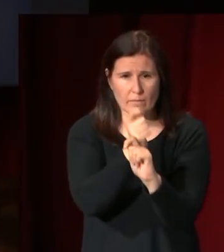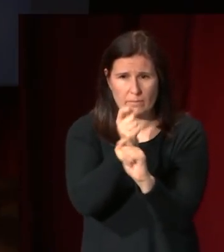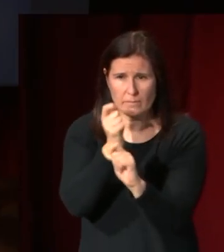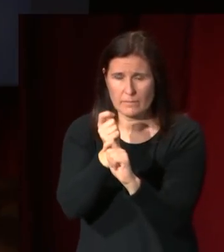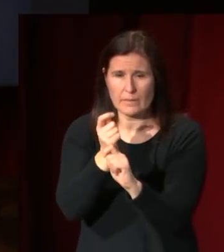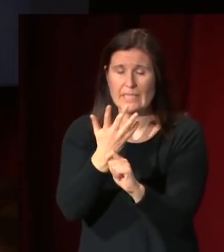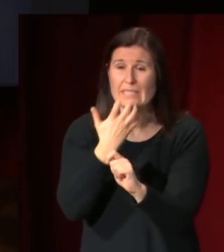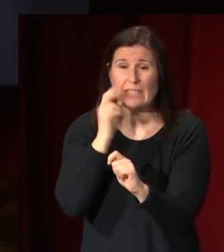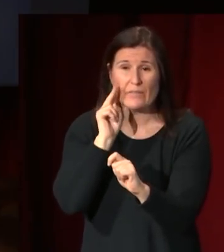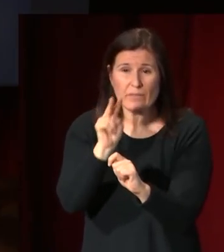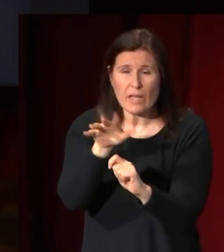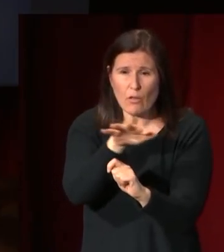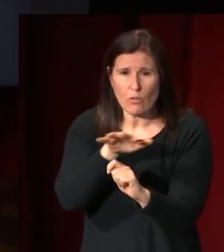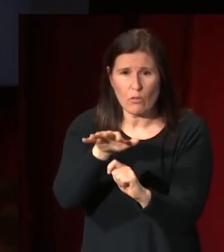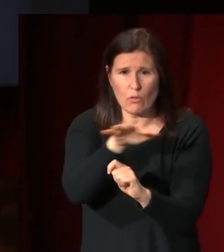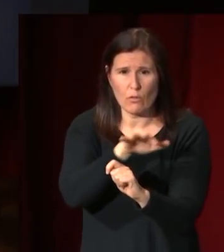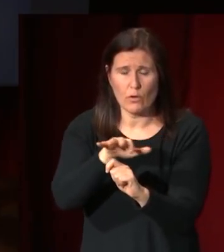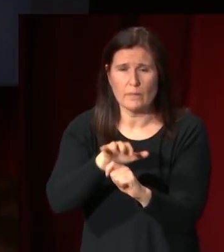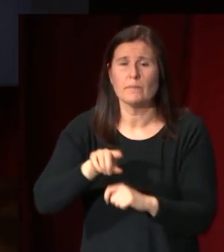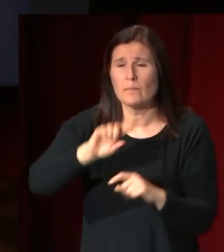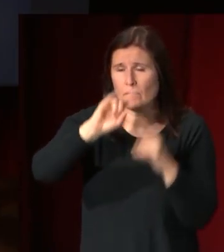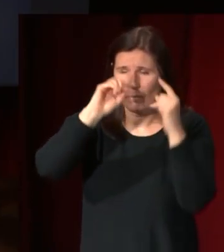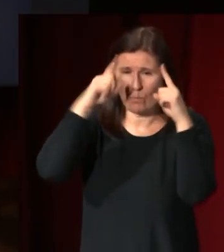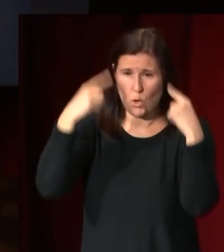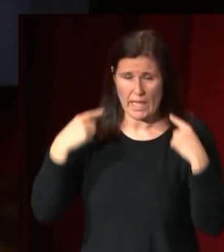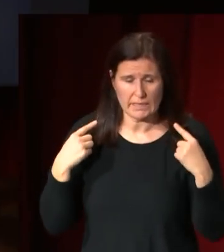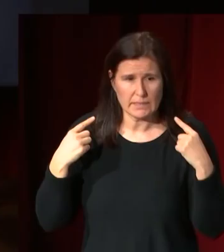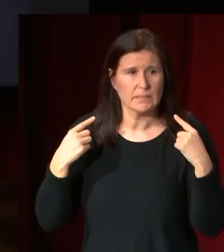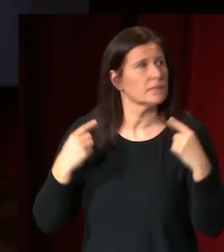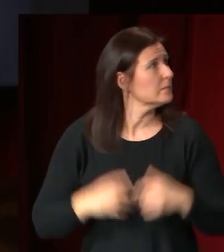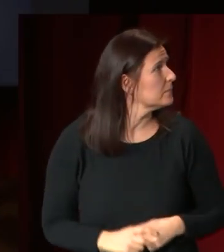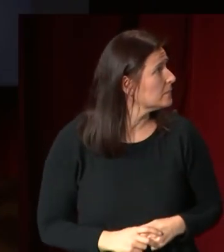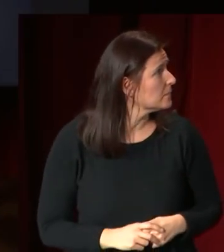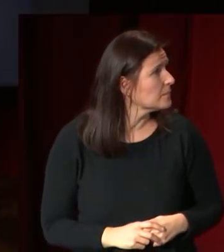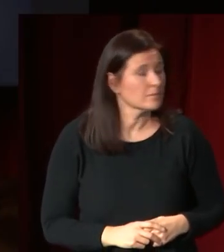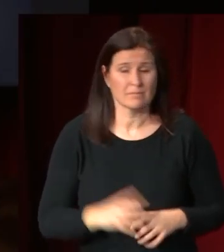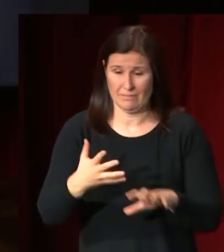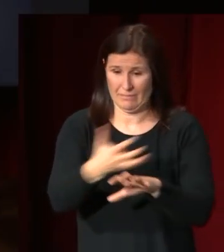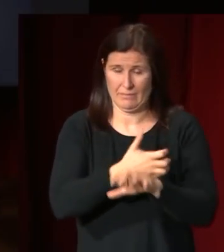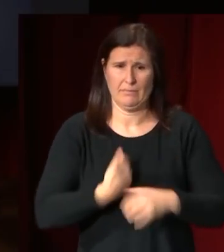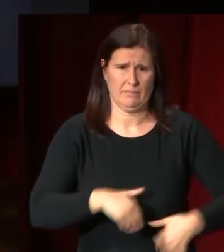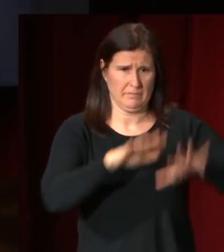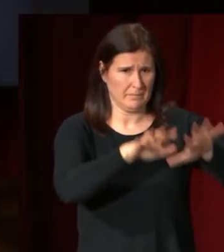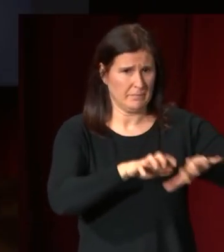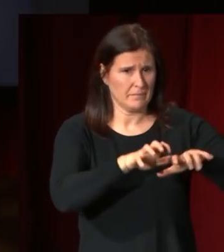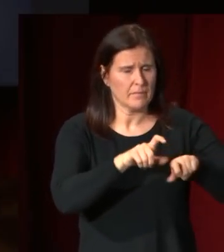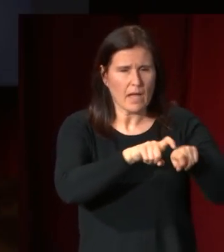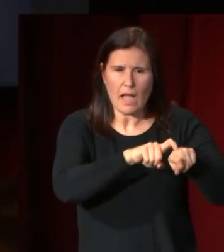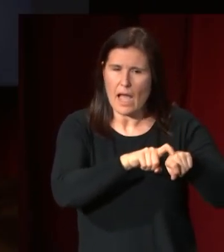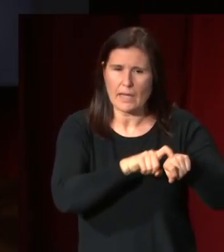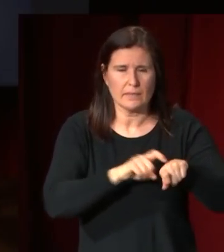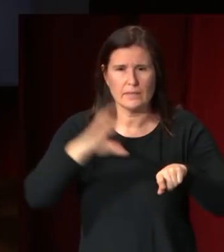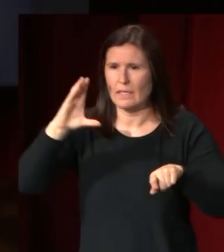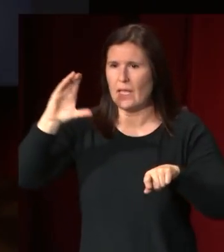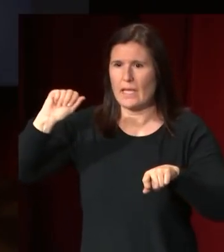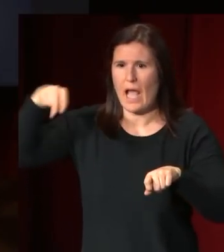particularmente en los bucles en los rizos es algo que aprendió y que es muy característico del maestro Canova